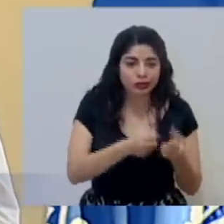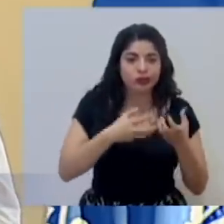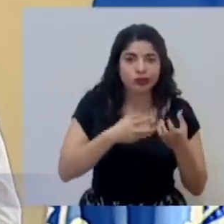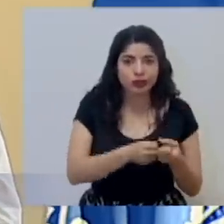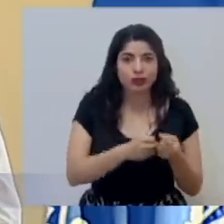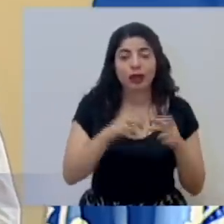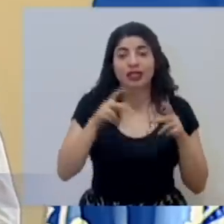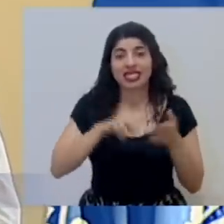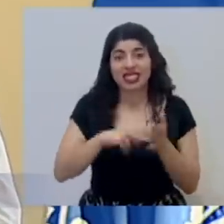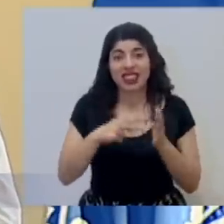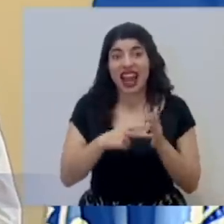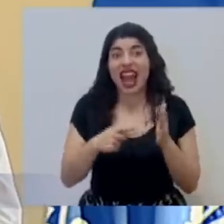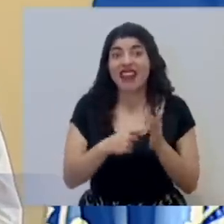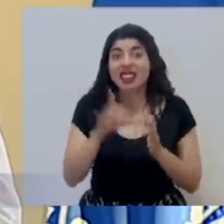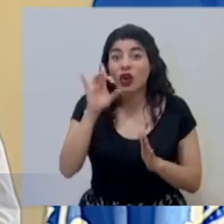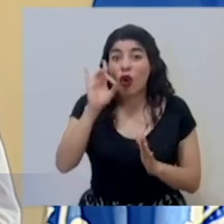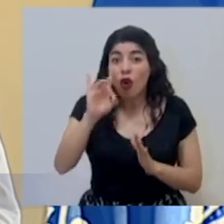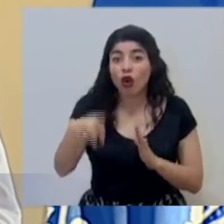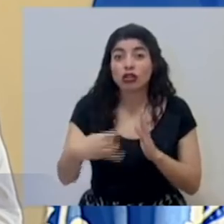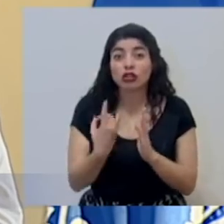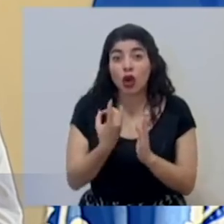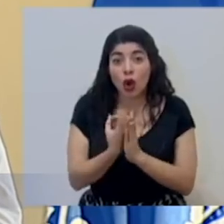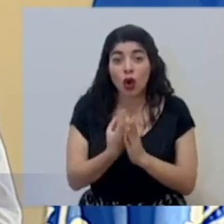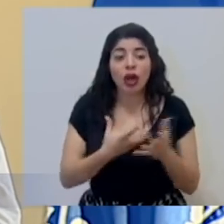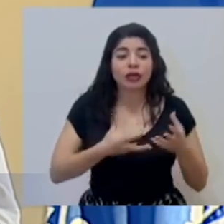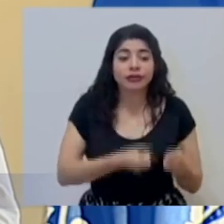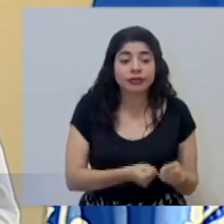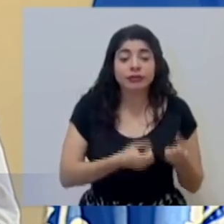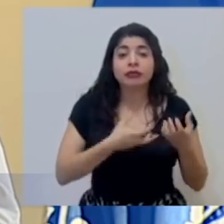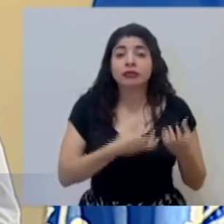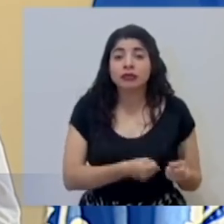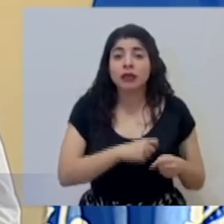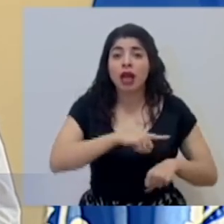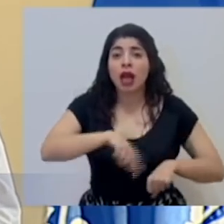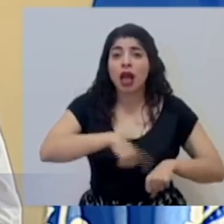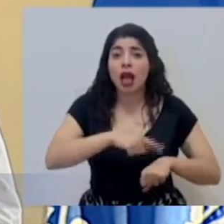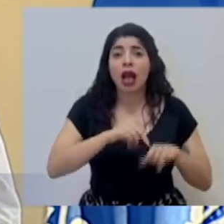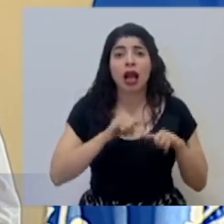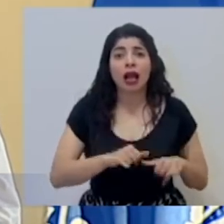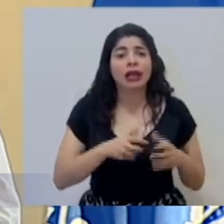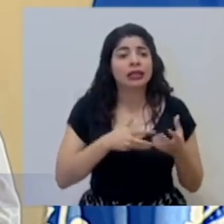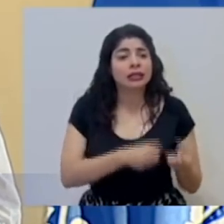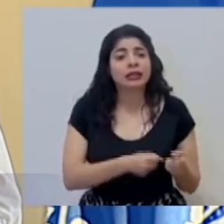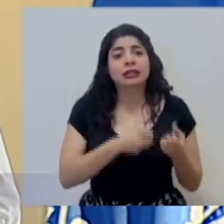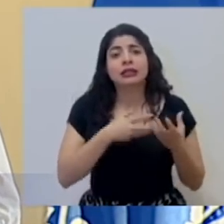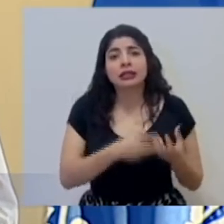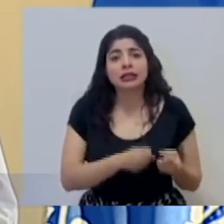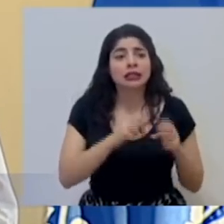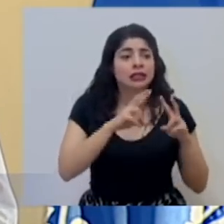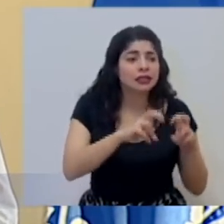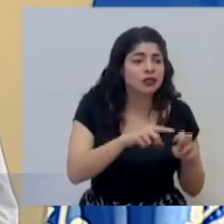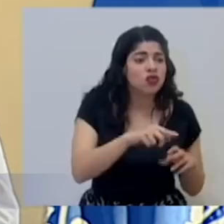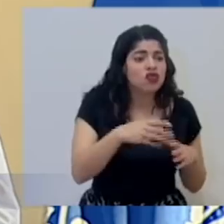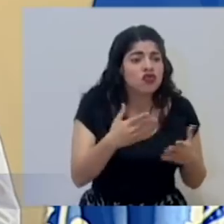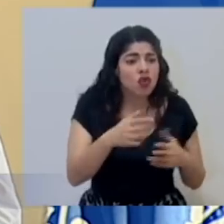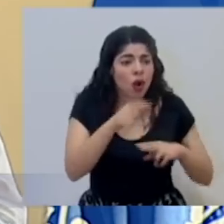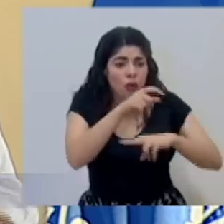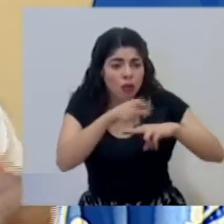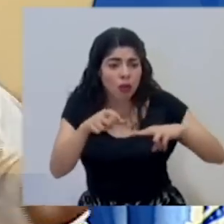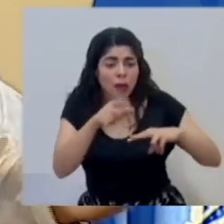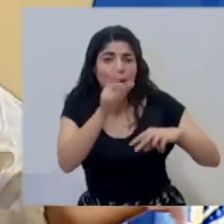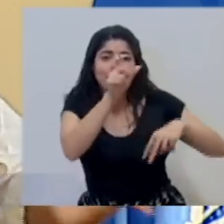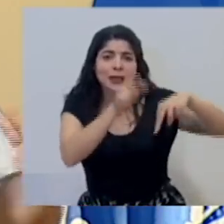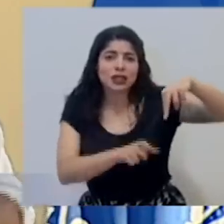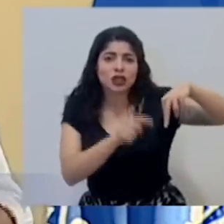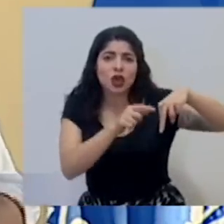son personas que están ahí a veces hasta ocho horas apretando y revisando cómo está el paciente.